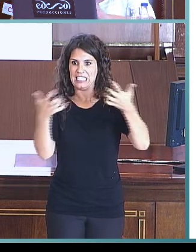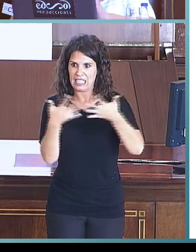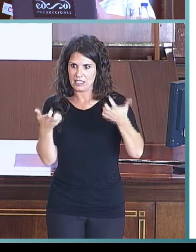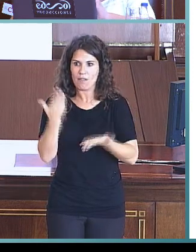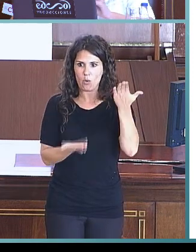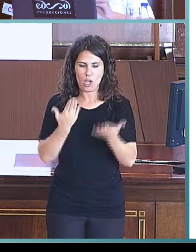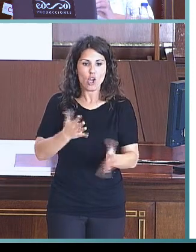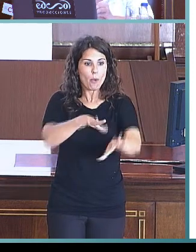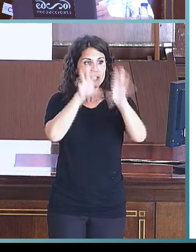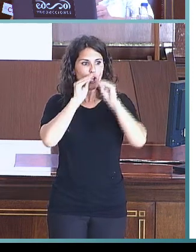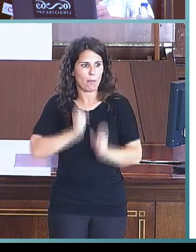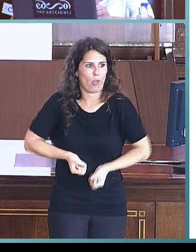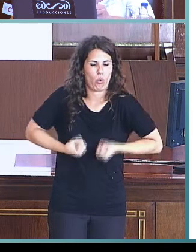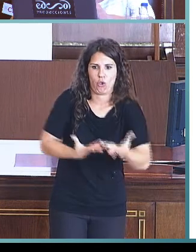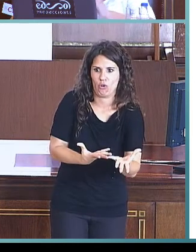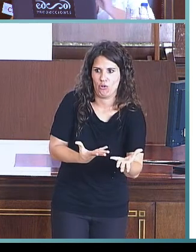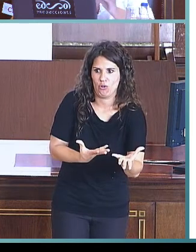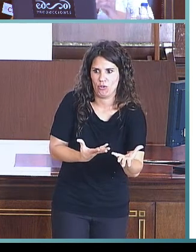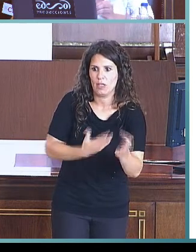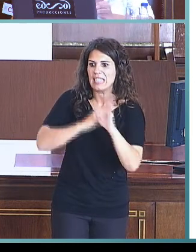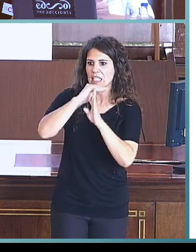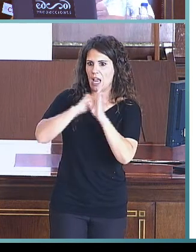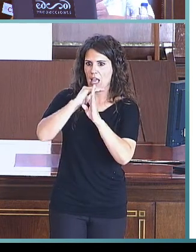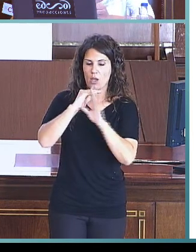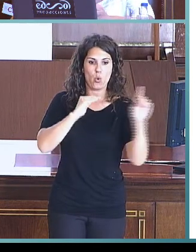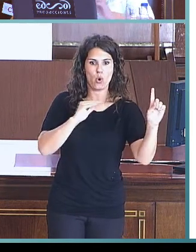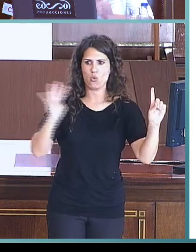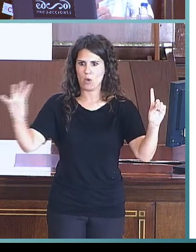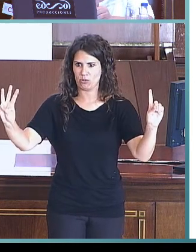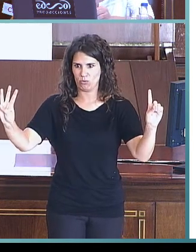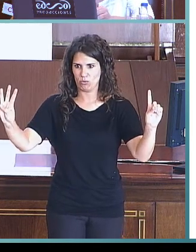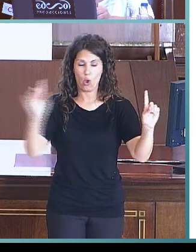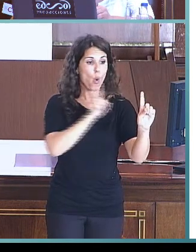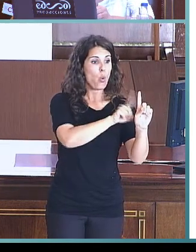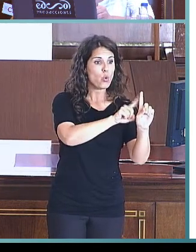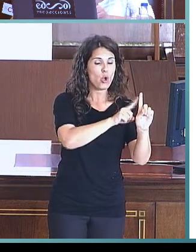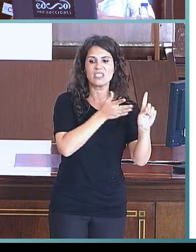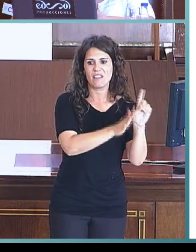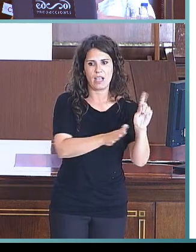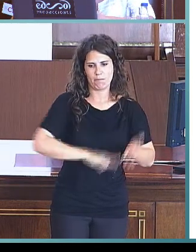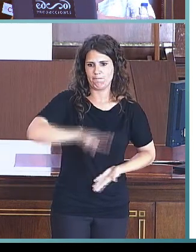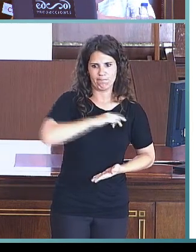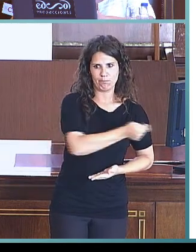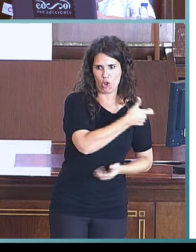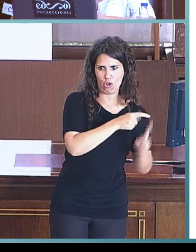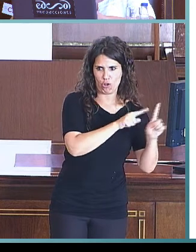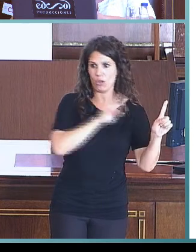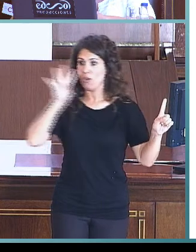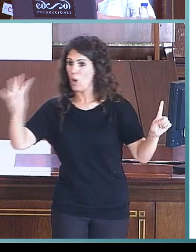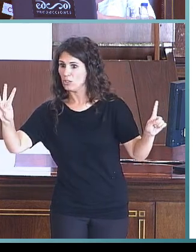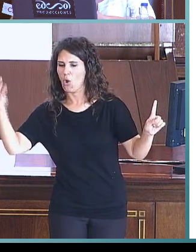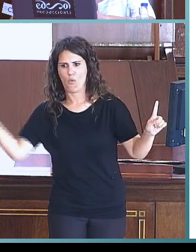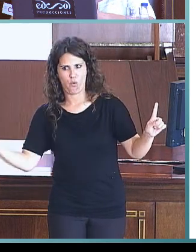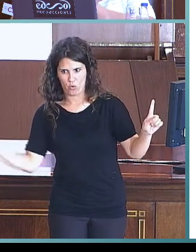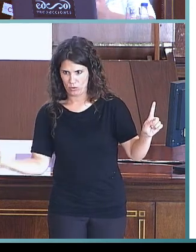producción, utilizando una escala ordinal que iba de uno a cuatro, donde uno era poca competencia y cuatro muy